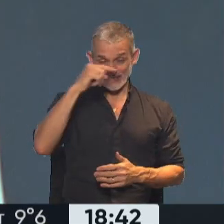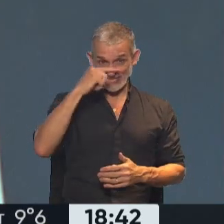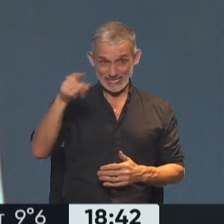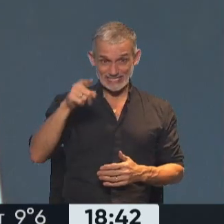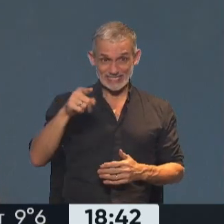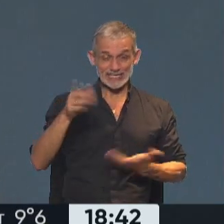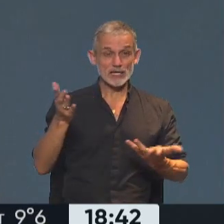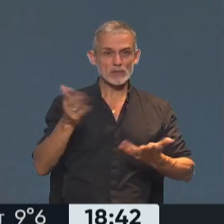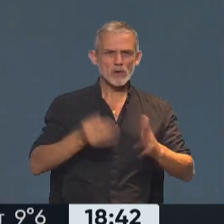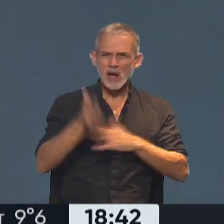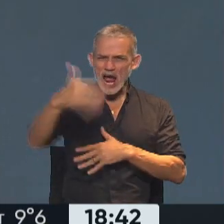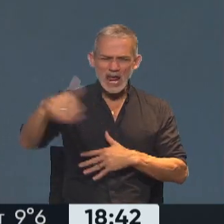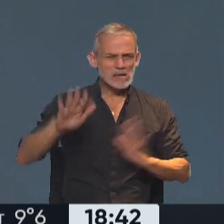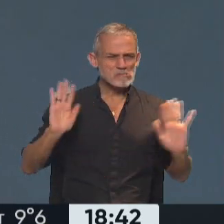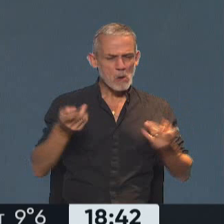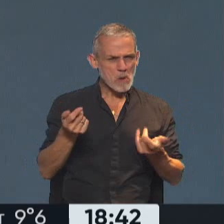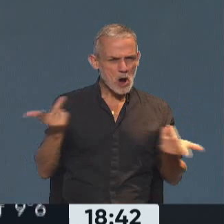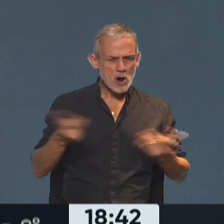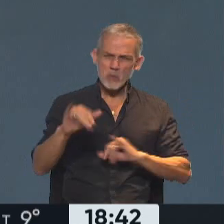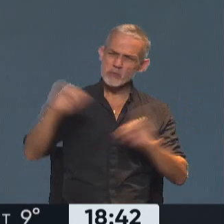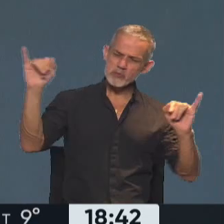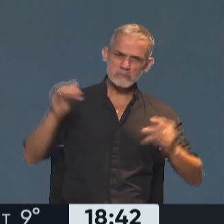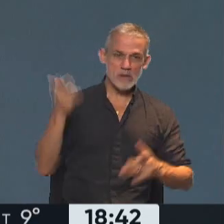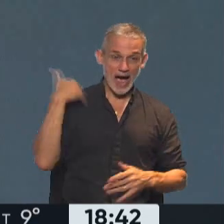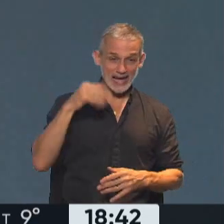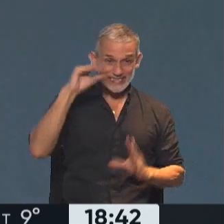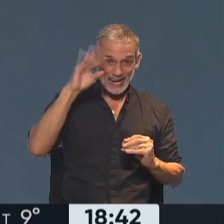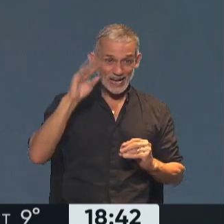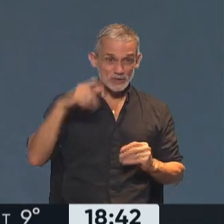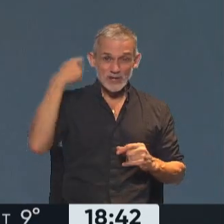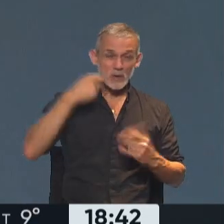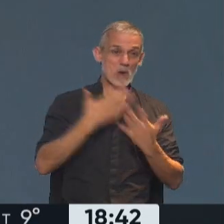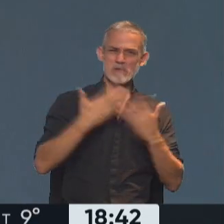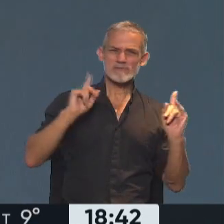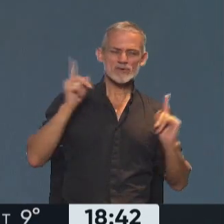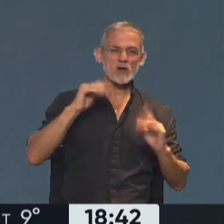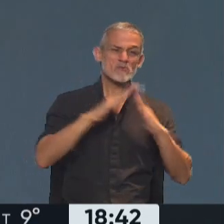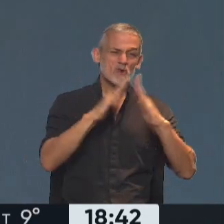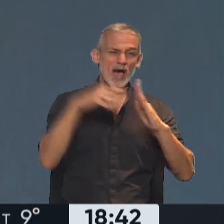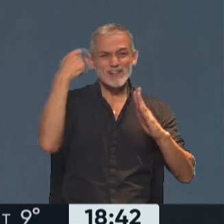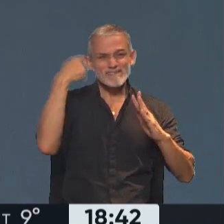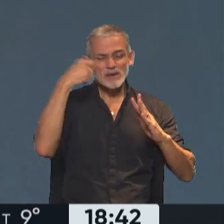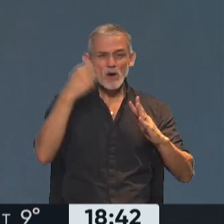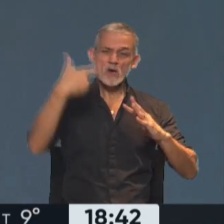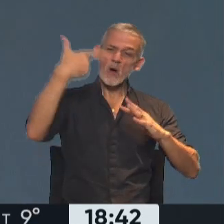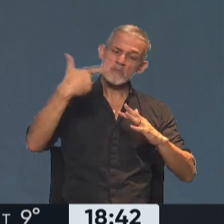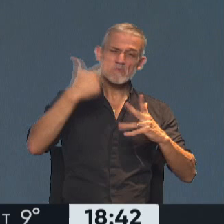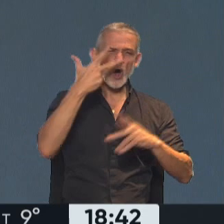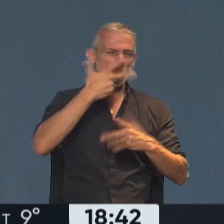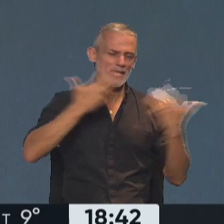ha salido muy poco a las calles. De hecho, anoche cuando ganó, grabó un video desde su casa o, digamos, de un hotel